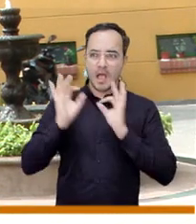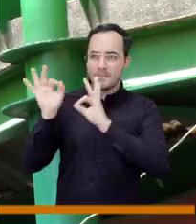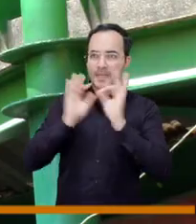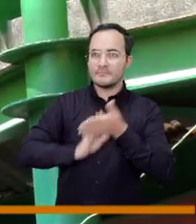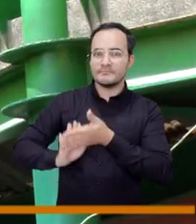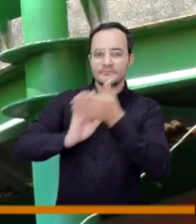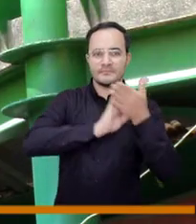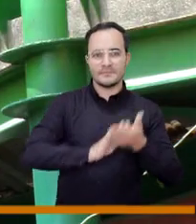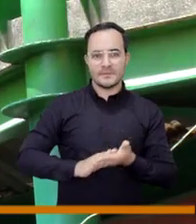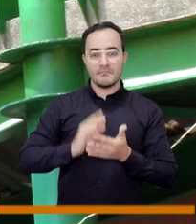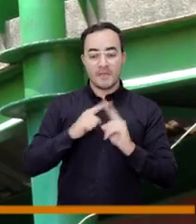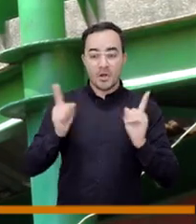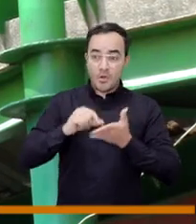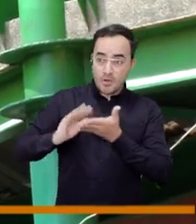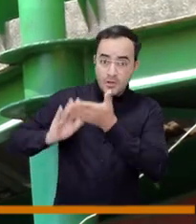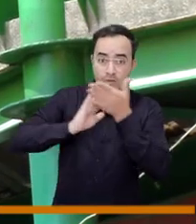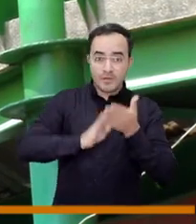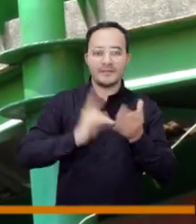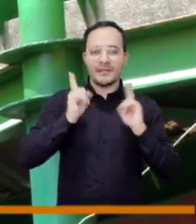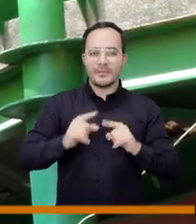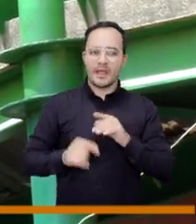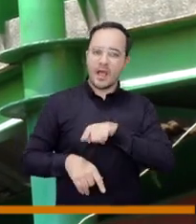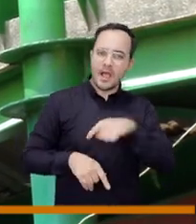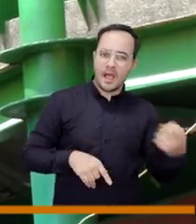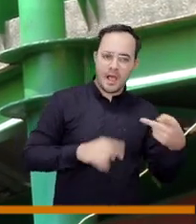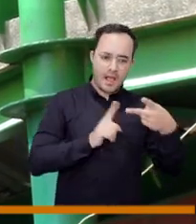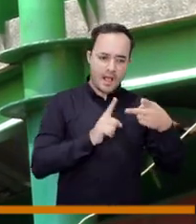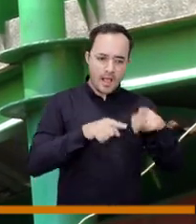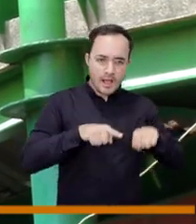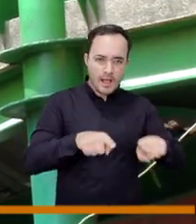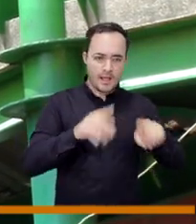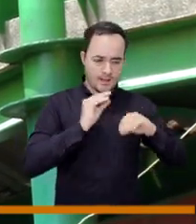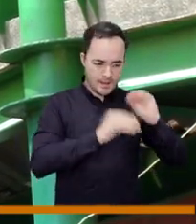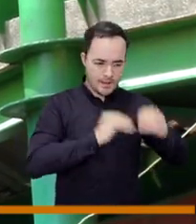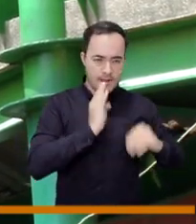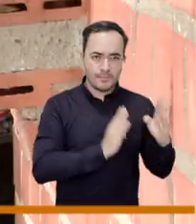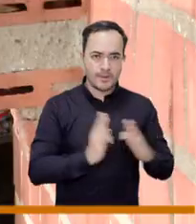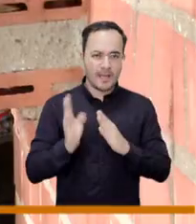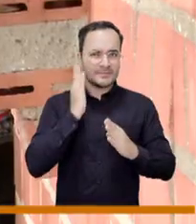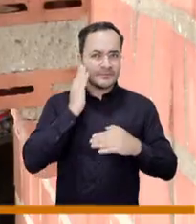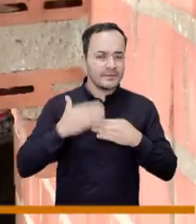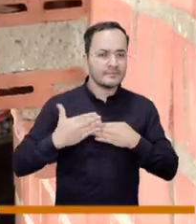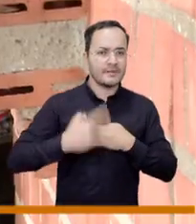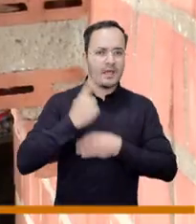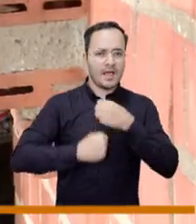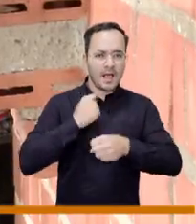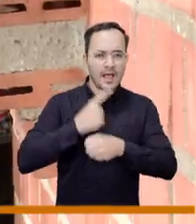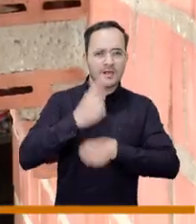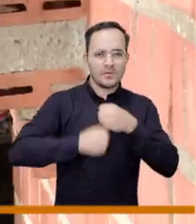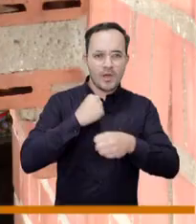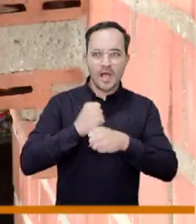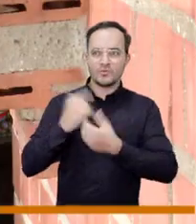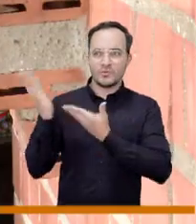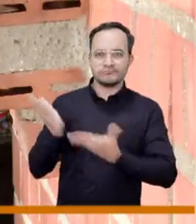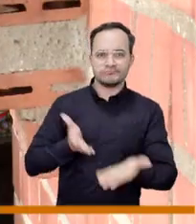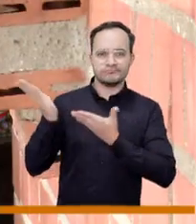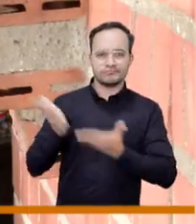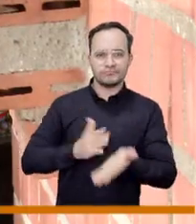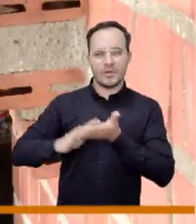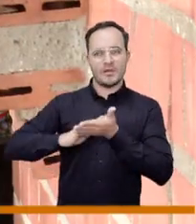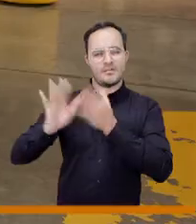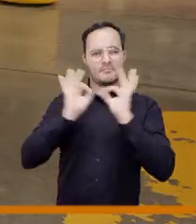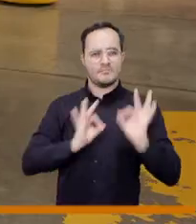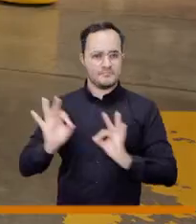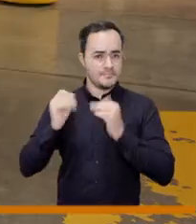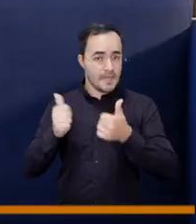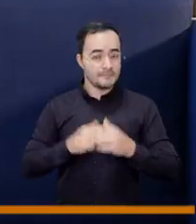mantenimiento sino que tenga un plan para que cada año garantice suman su funcionamiento y también su dotación tecnológica lo mismo sucede con